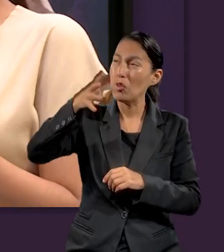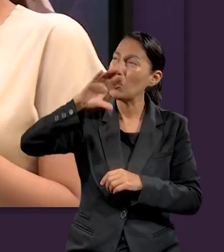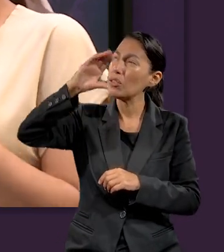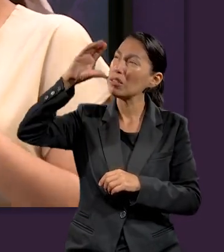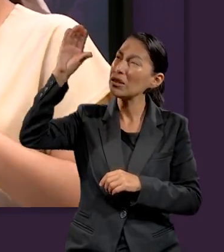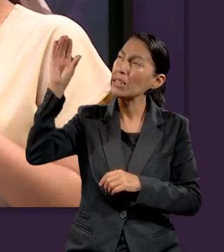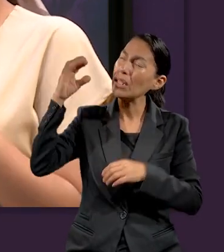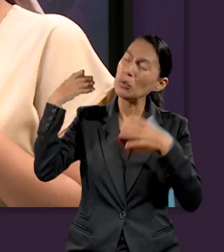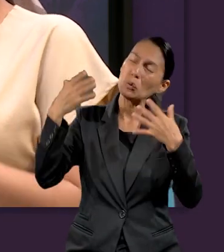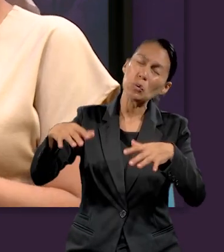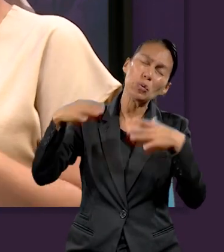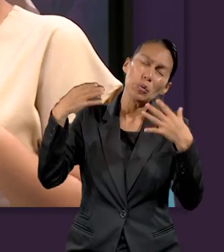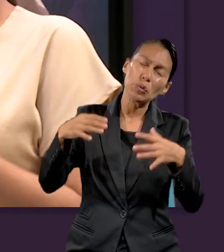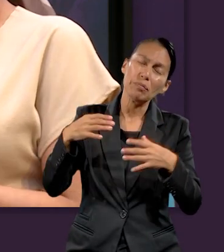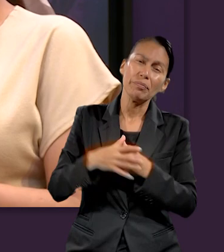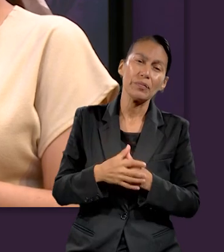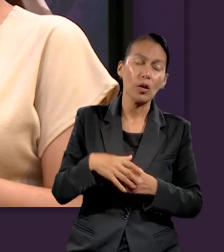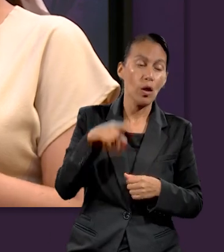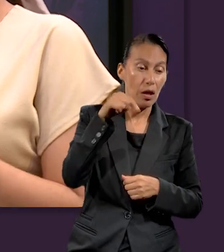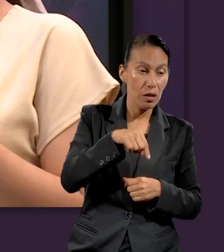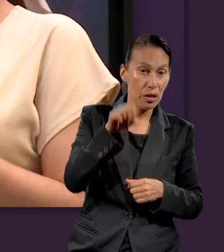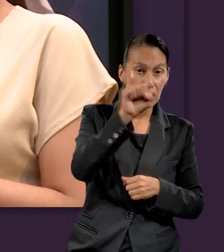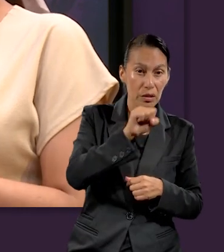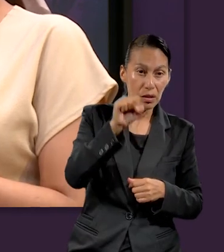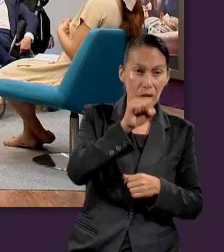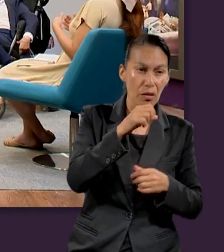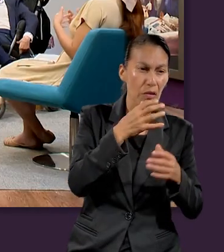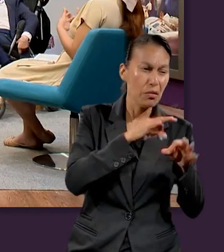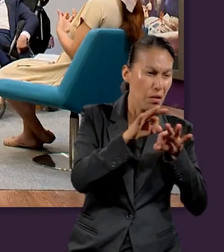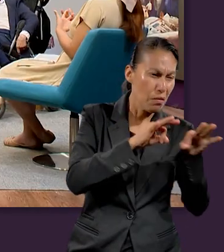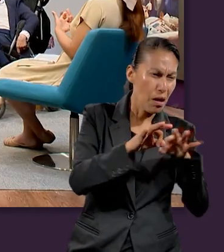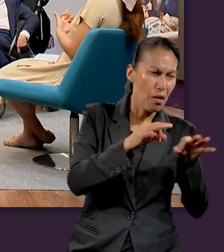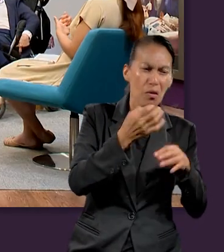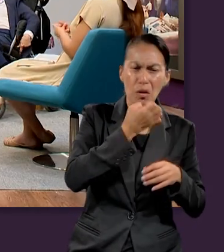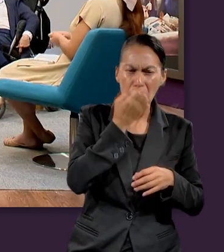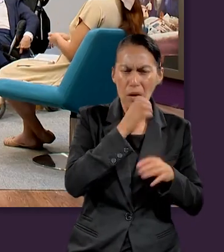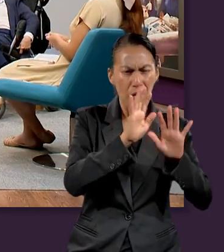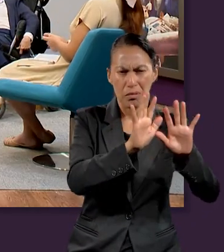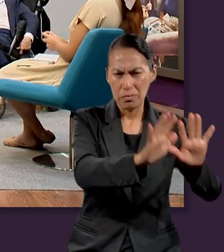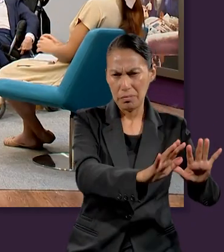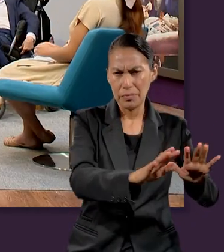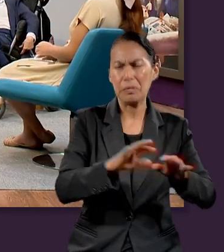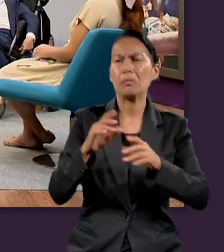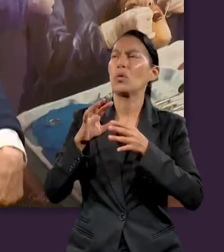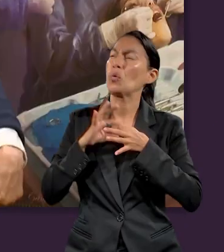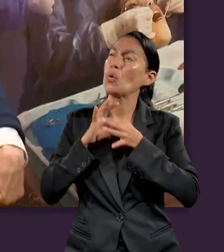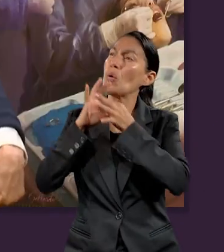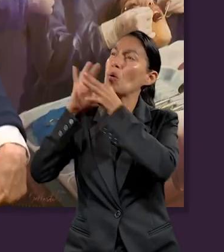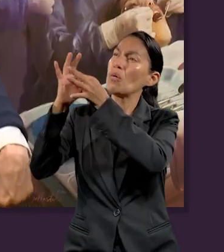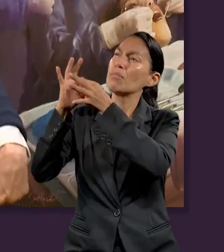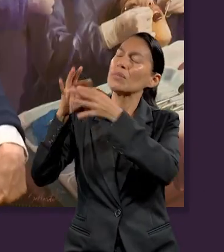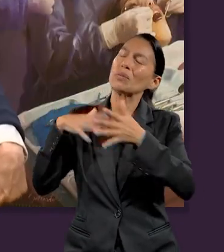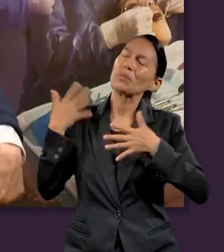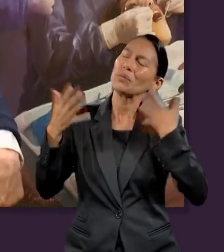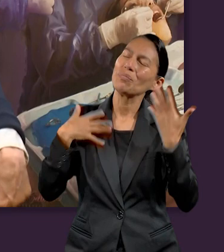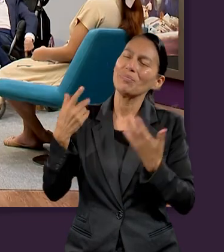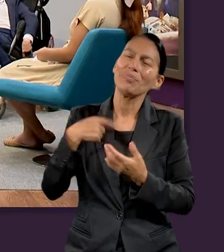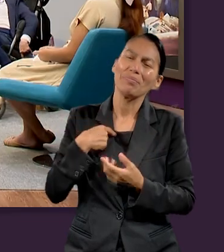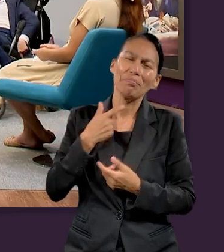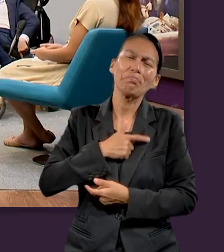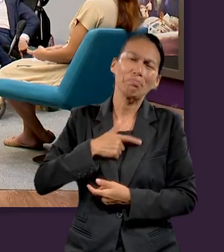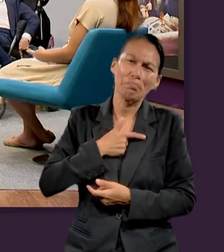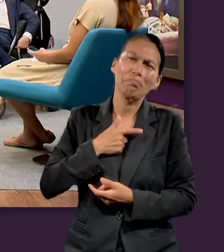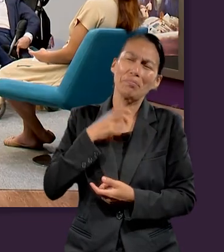sea, el sábado descansamos de la escuela, de trabajos, vamos a la iglesia y es como una comunión más estrecha con Dios que en lo personal tengo ese día.